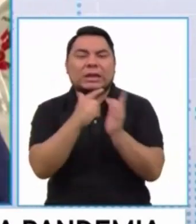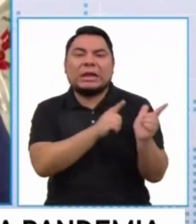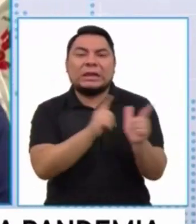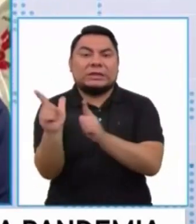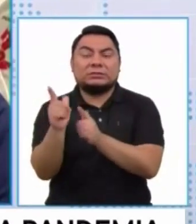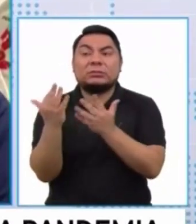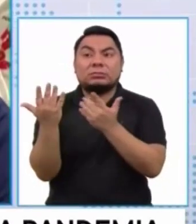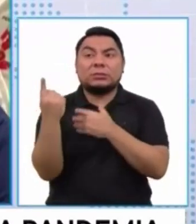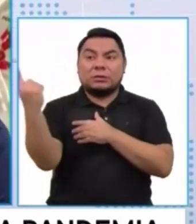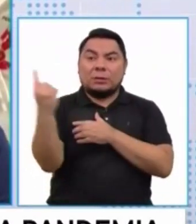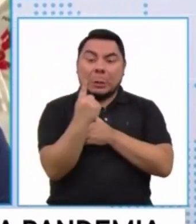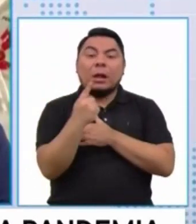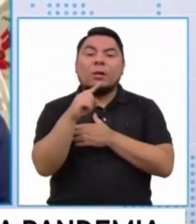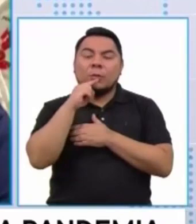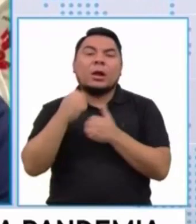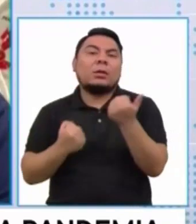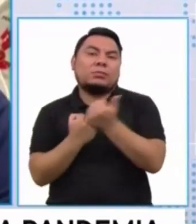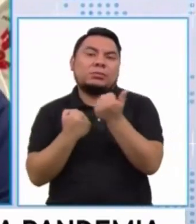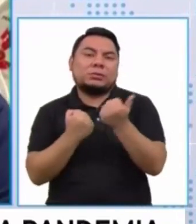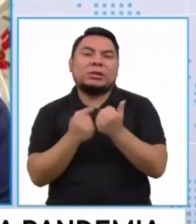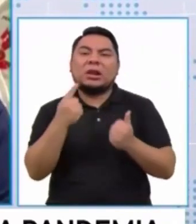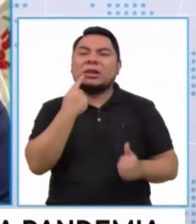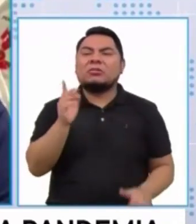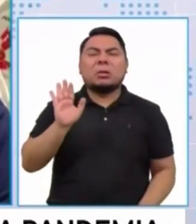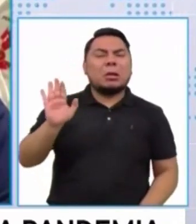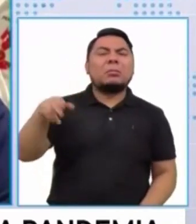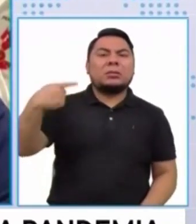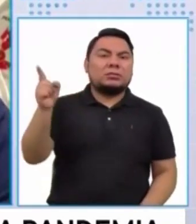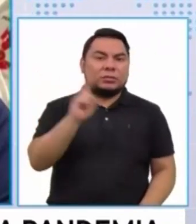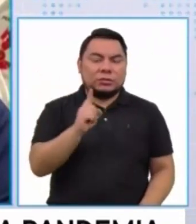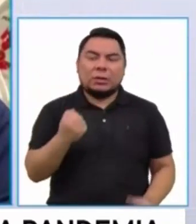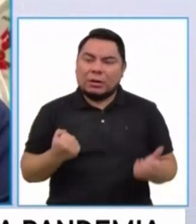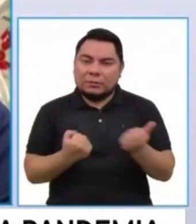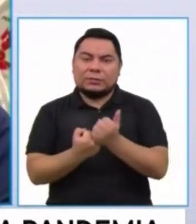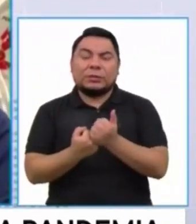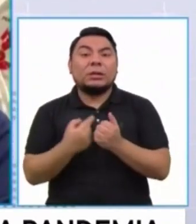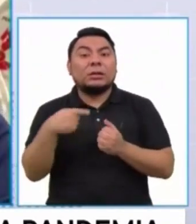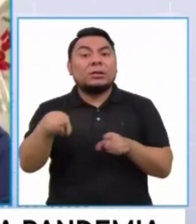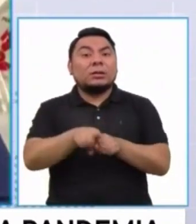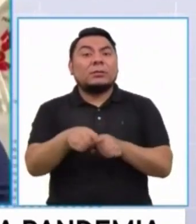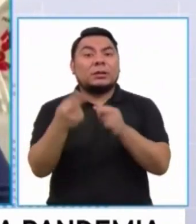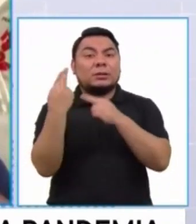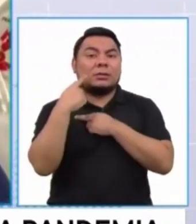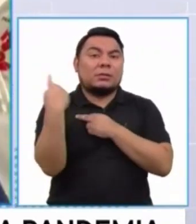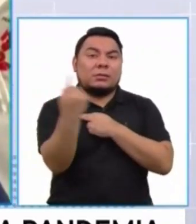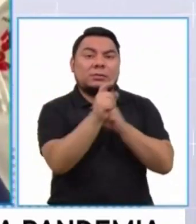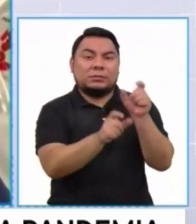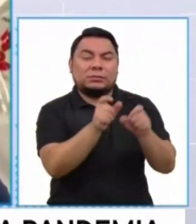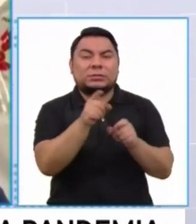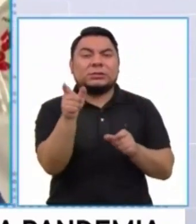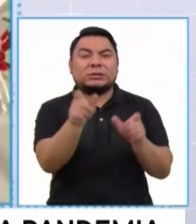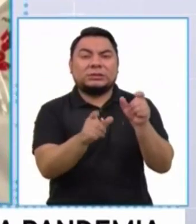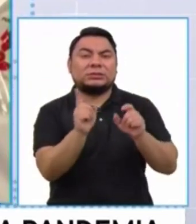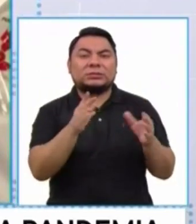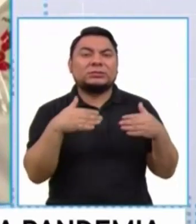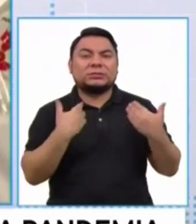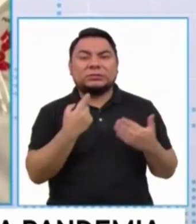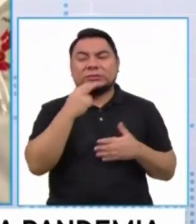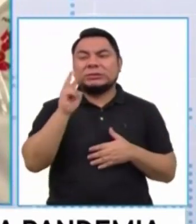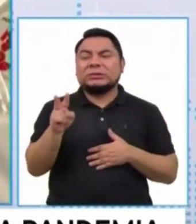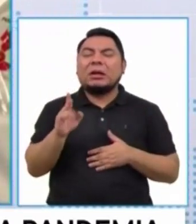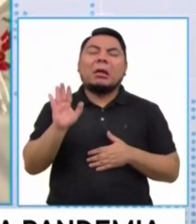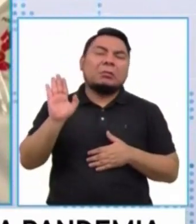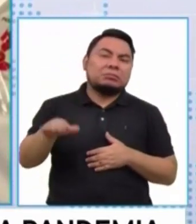listas para apoyar a las mujeres. Y es un tema también de los ciudadanos. Ojo, los ciudadanos no se pueden poner en su